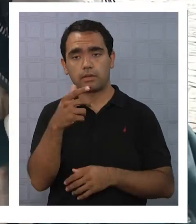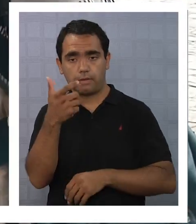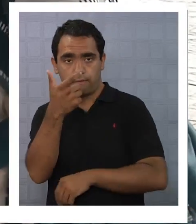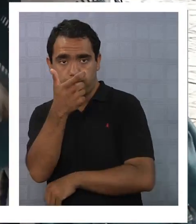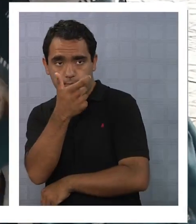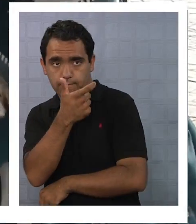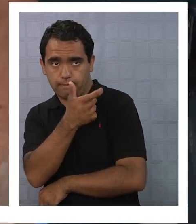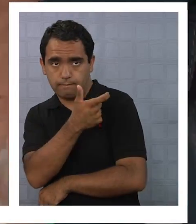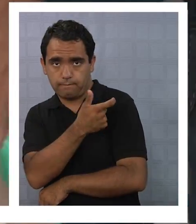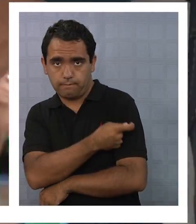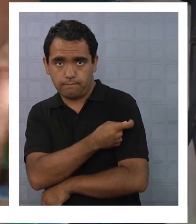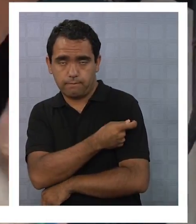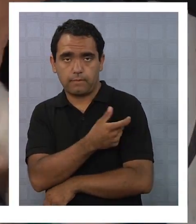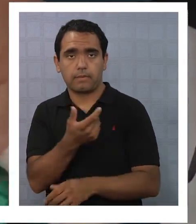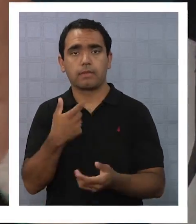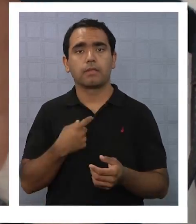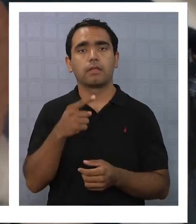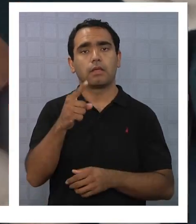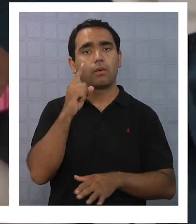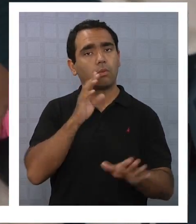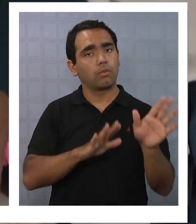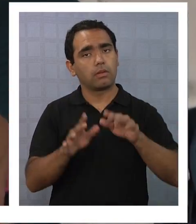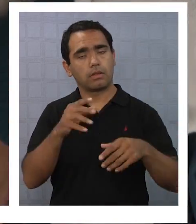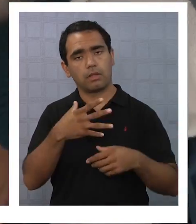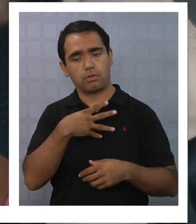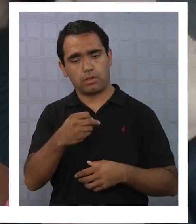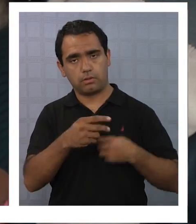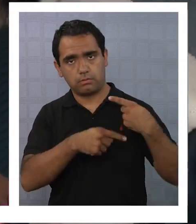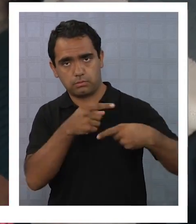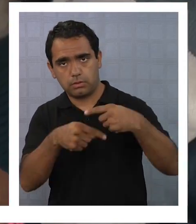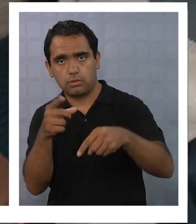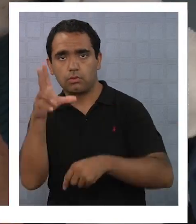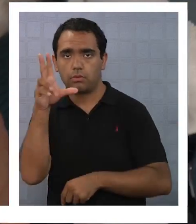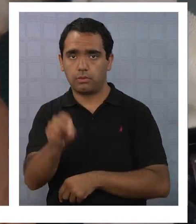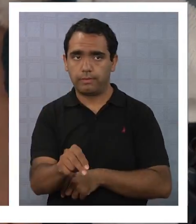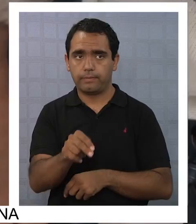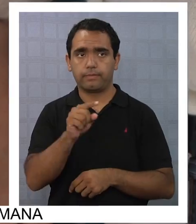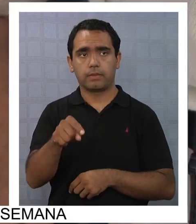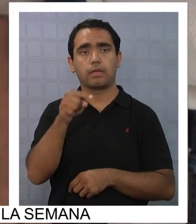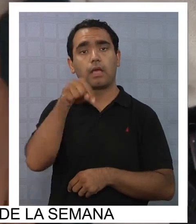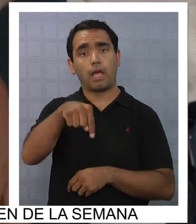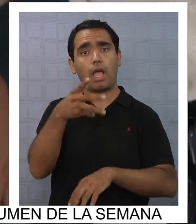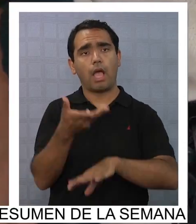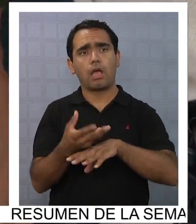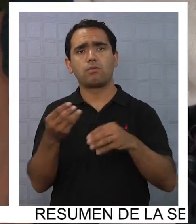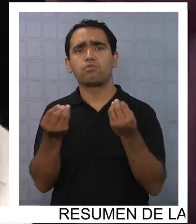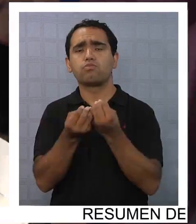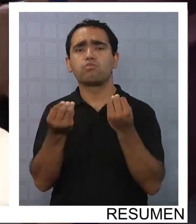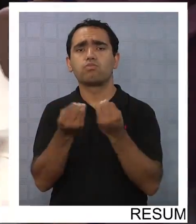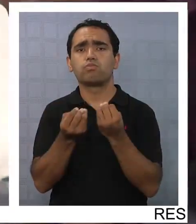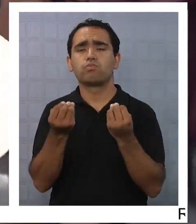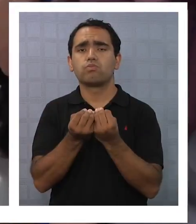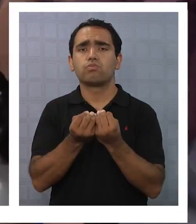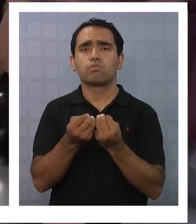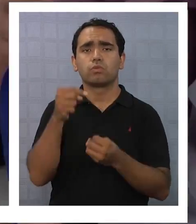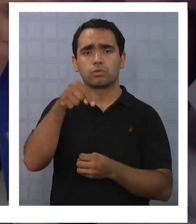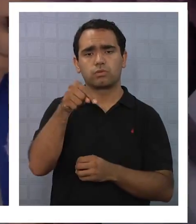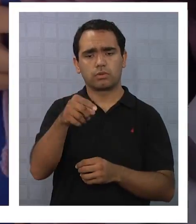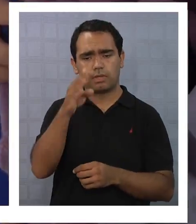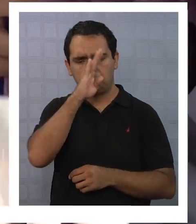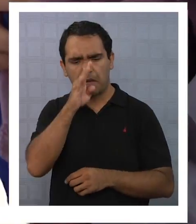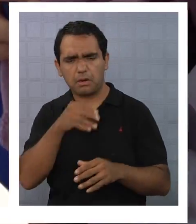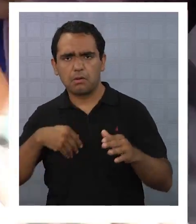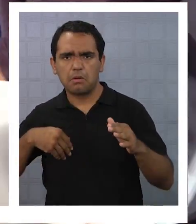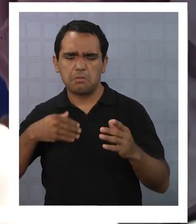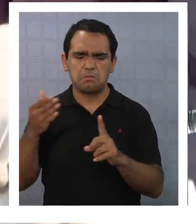esterilizar las mascotas y prevenir su reproducción. El maltrato animal hoy en día se ha visto mayormente incrementado. Por